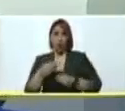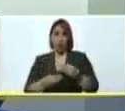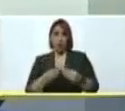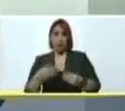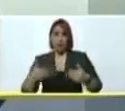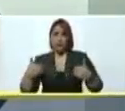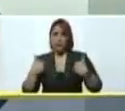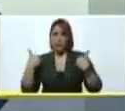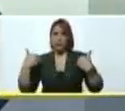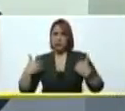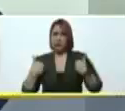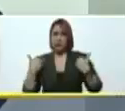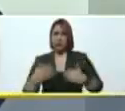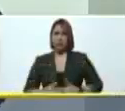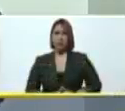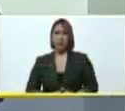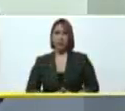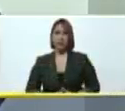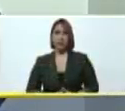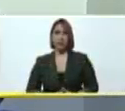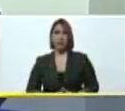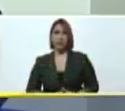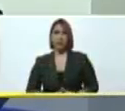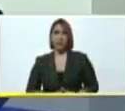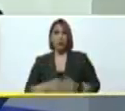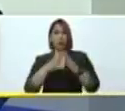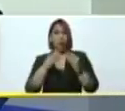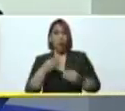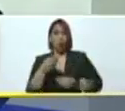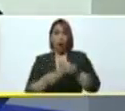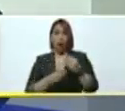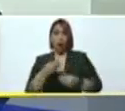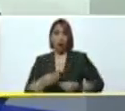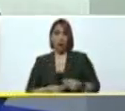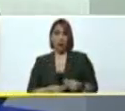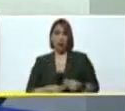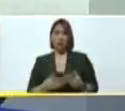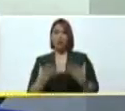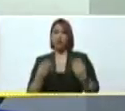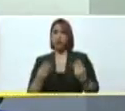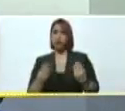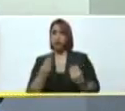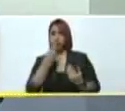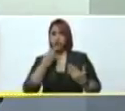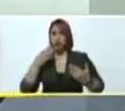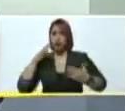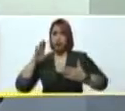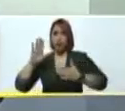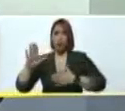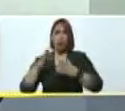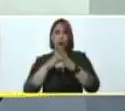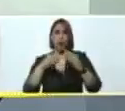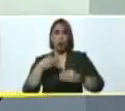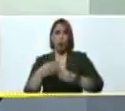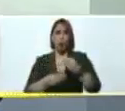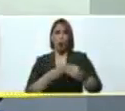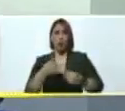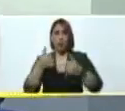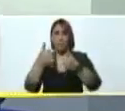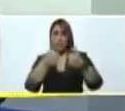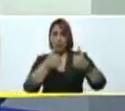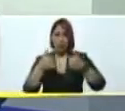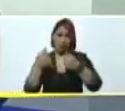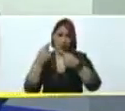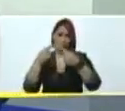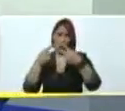sacrificio, desprendimiento. Todo esto hace con mucho compromiso. Porque todo esto se hace por el bien de los demás,